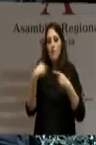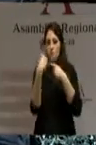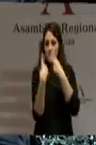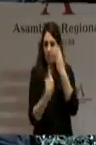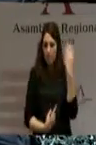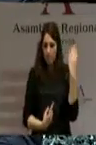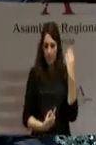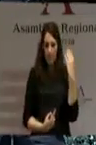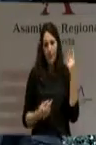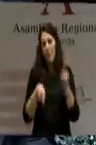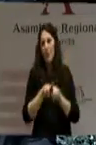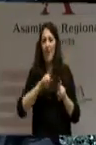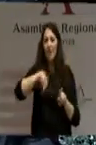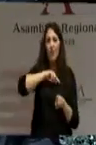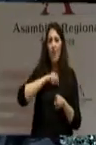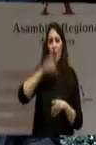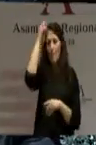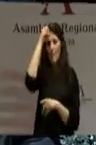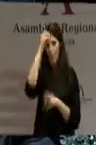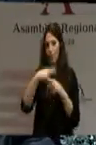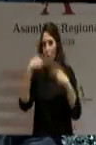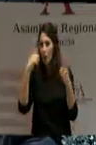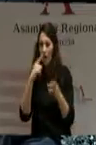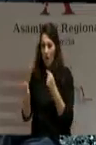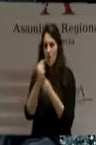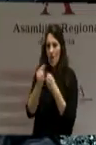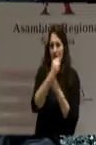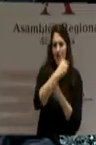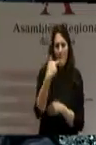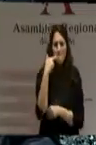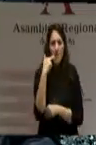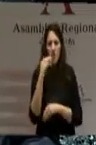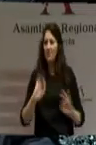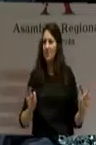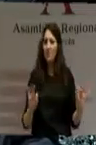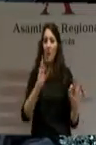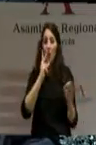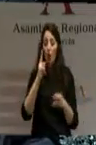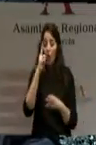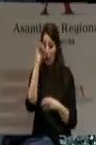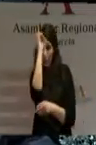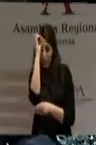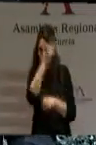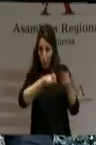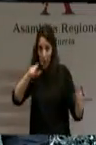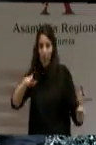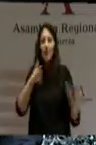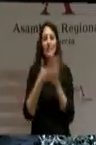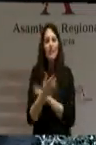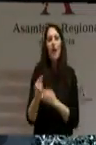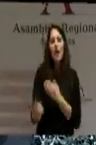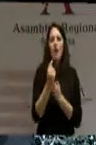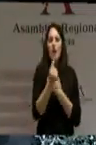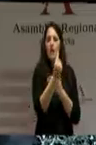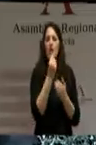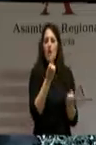sin temer la opinión pública. Porque esa opinión pública es el rasero con el que podemos medir el acierto